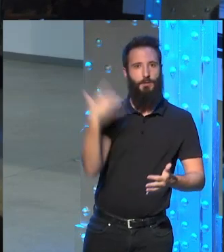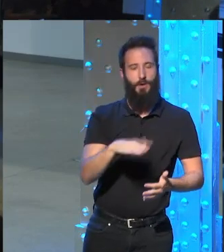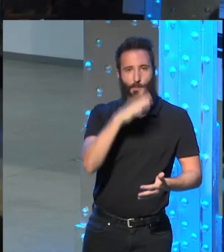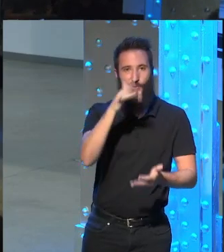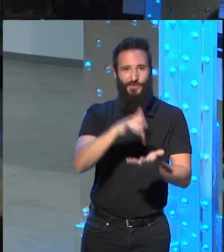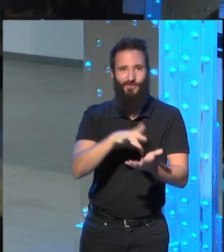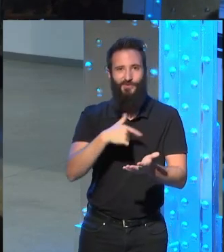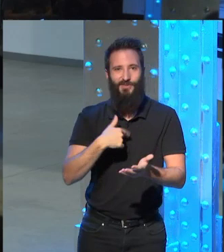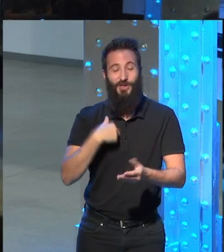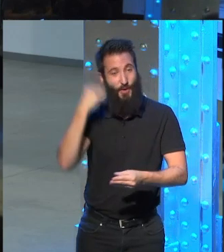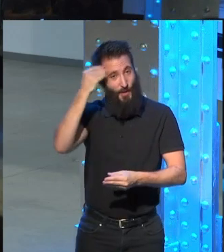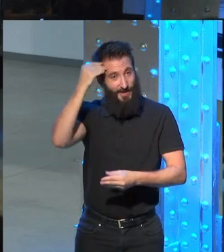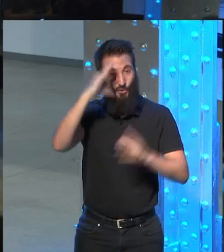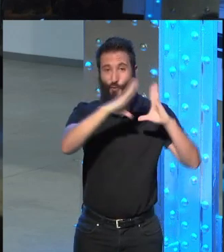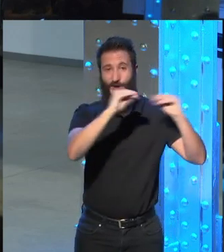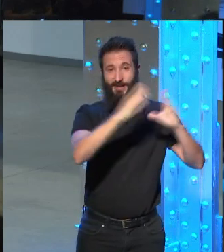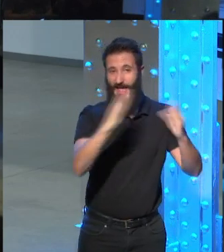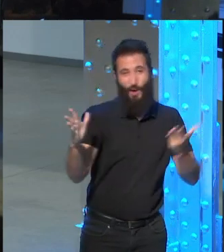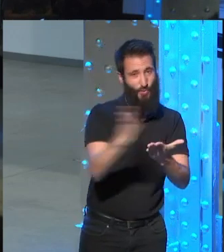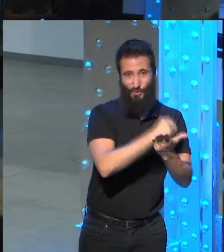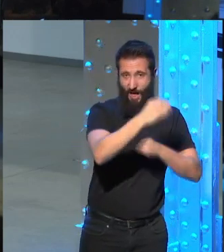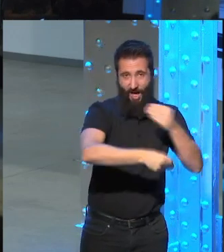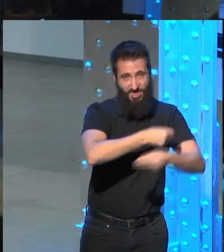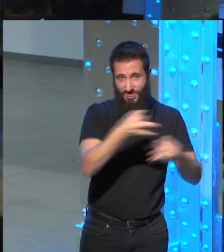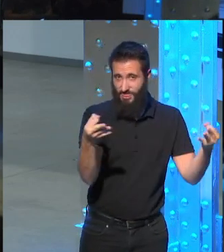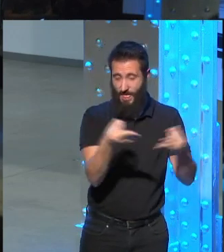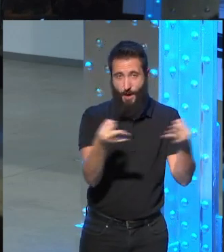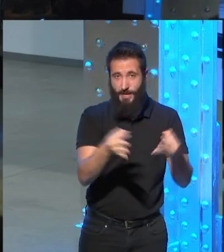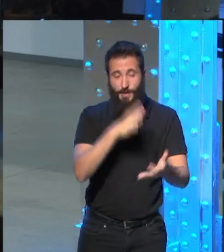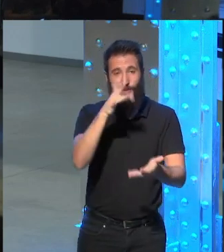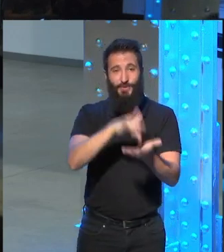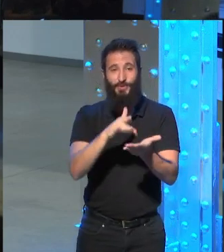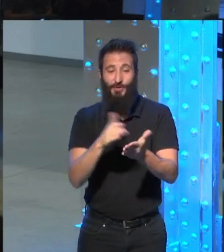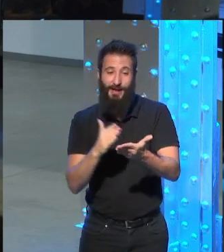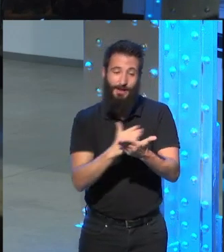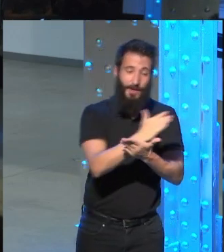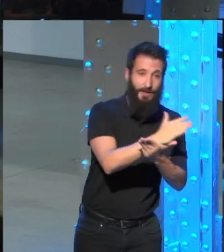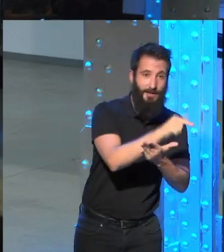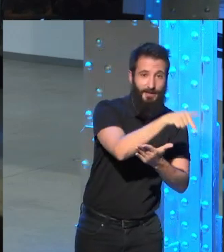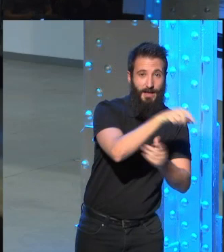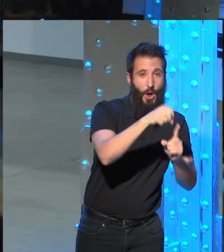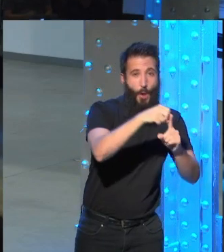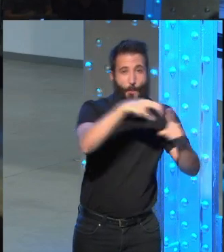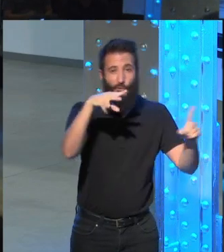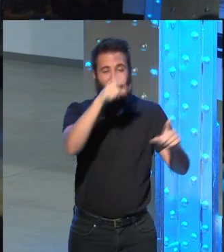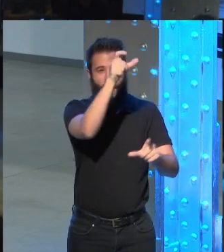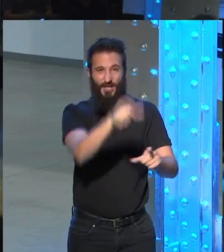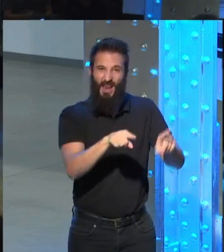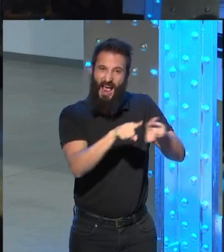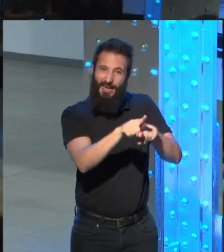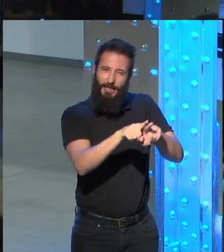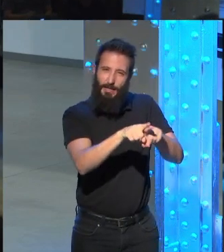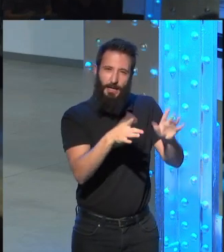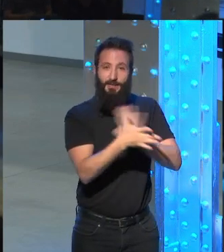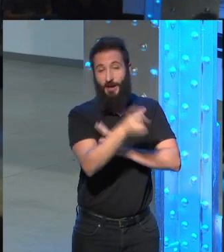útil que yo creo que debería de hacerse en todas las universidades que era tener por una parte el punto de vista del crítico es decir